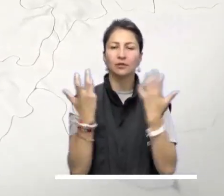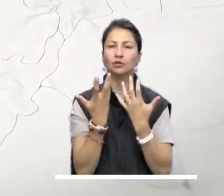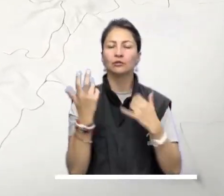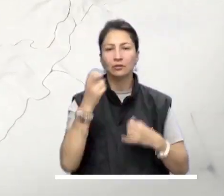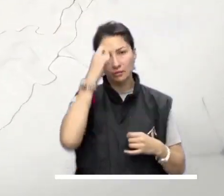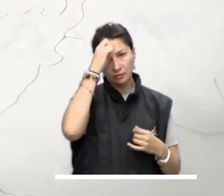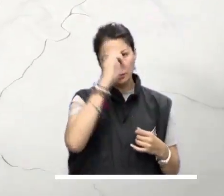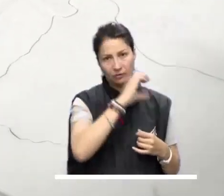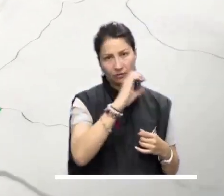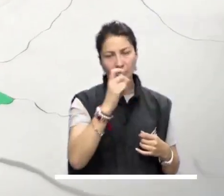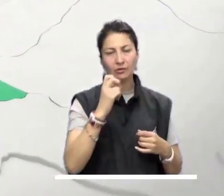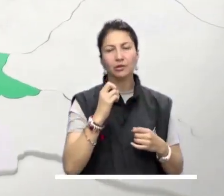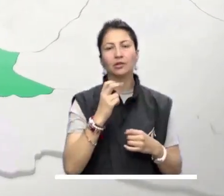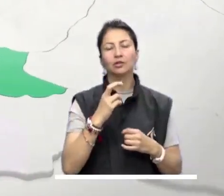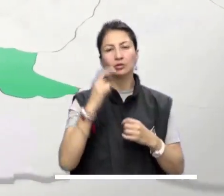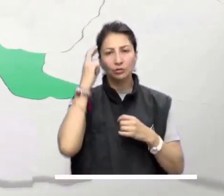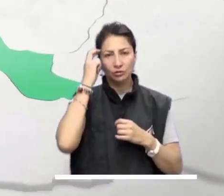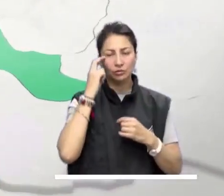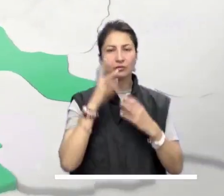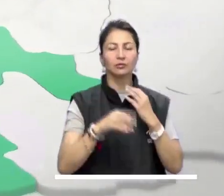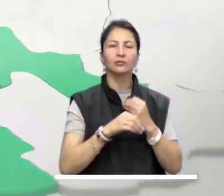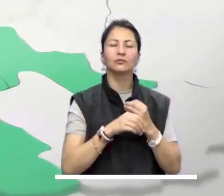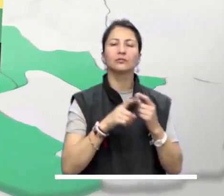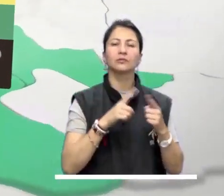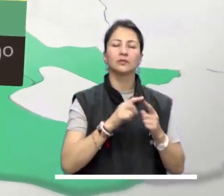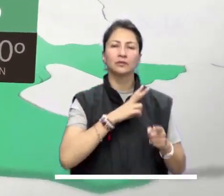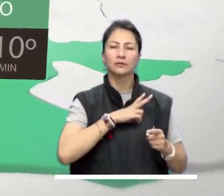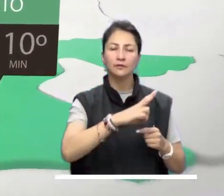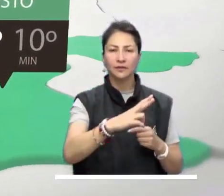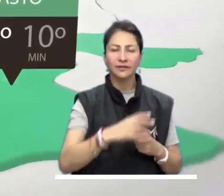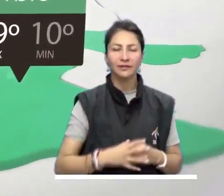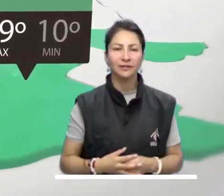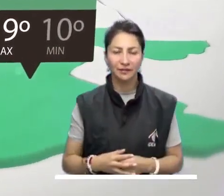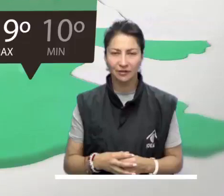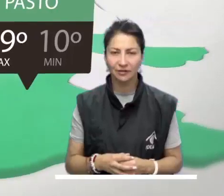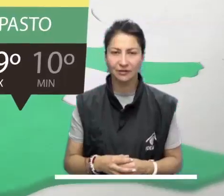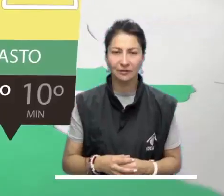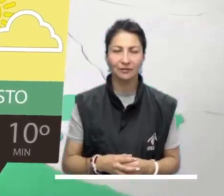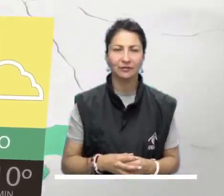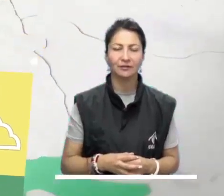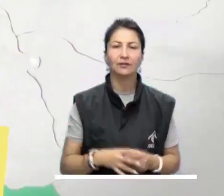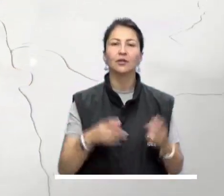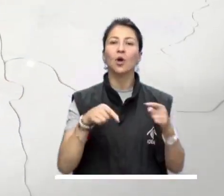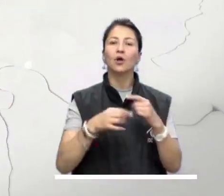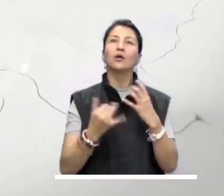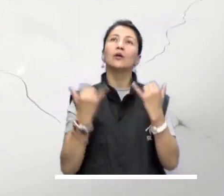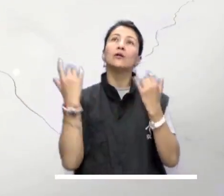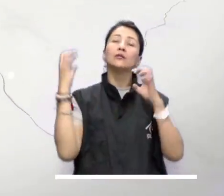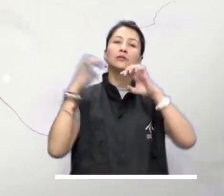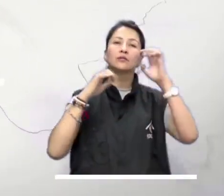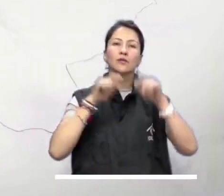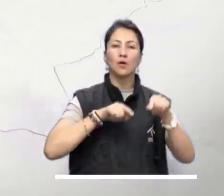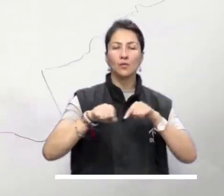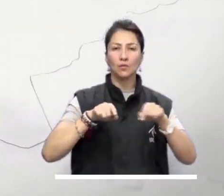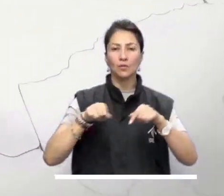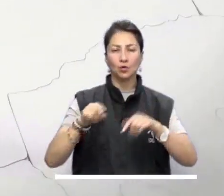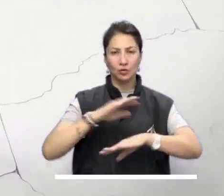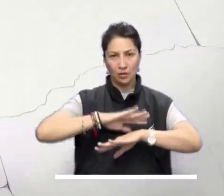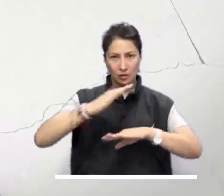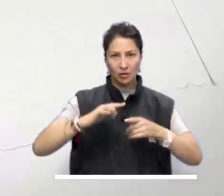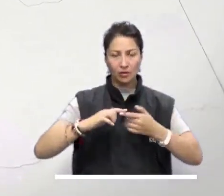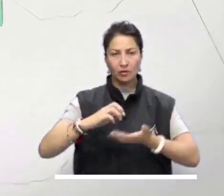Concentraciones de nubes sobre el Pacífico ocasionarán aguaceros, quizás sobre el noroccidente y sur de Chocó y al occidente de Valle del Cauca.